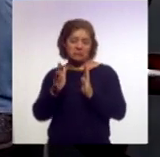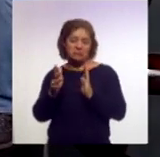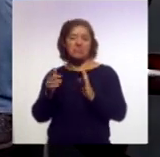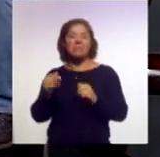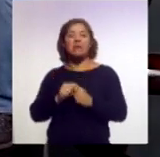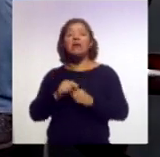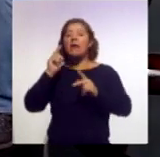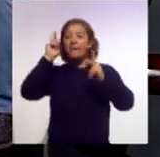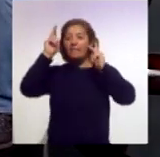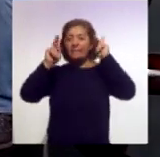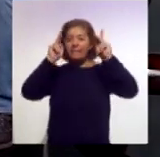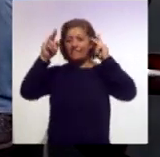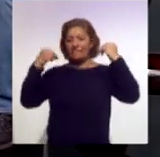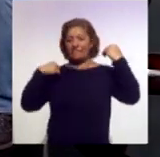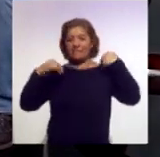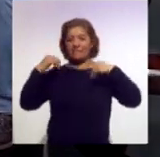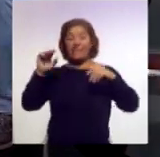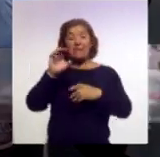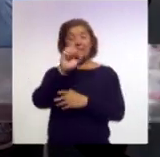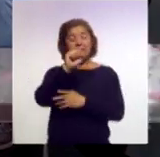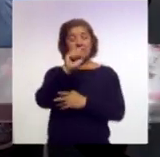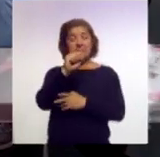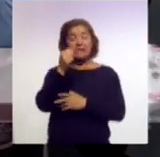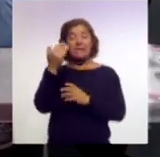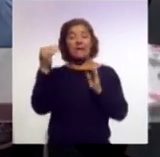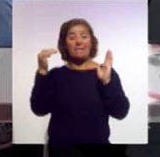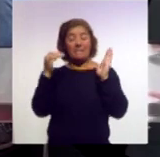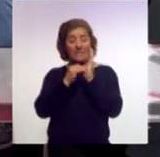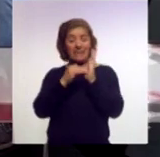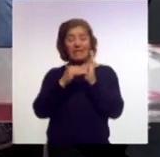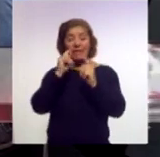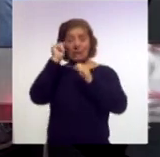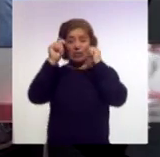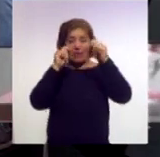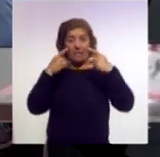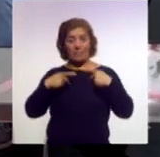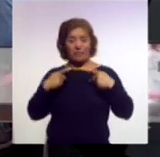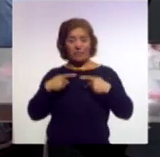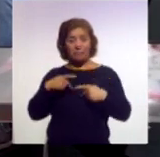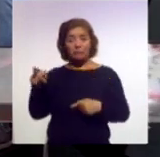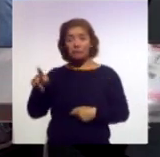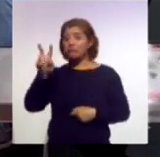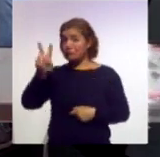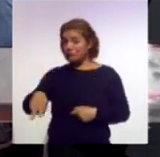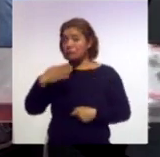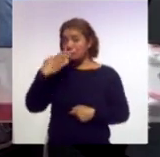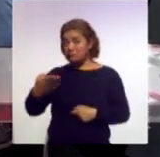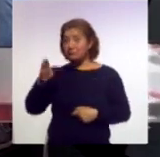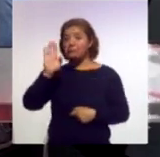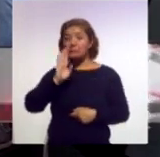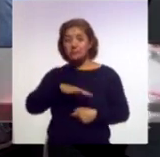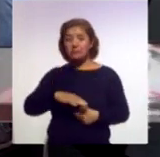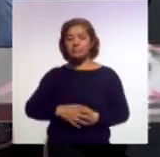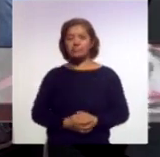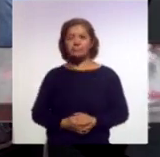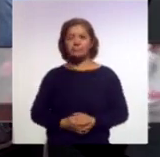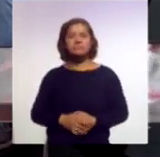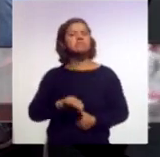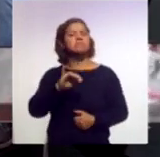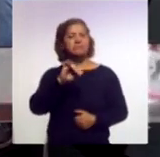de poco más de 60 mil turistas. Sí. ¿Es correcto, secretario? Así es, de manera